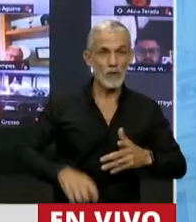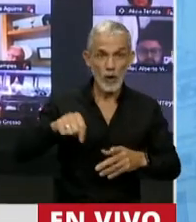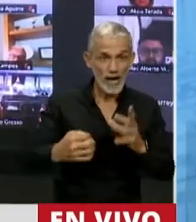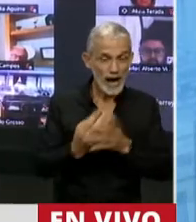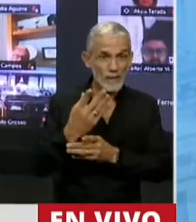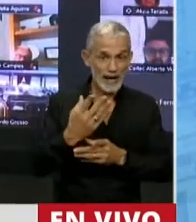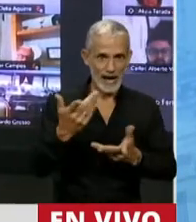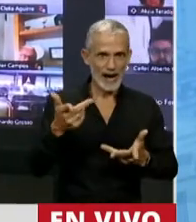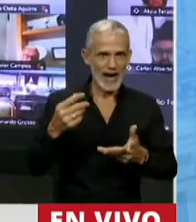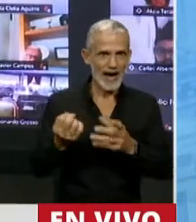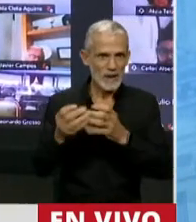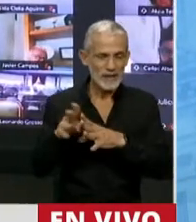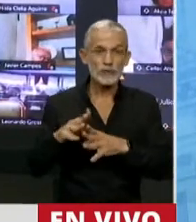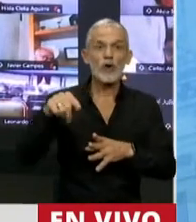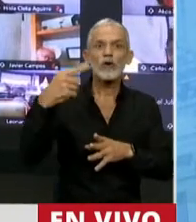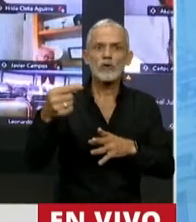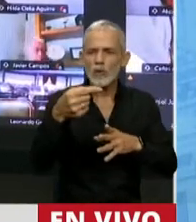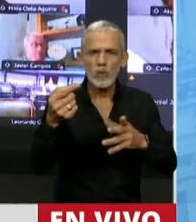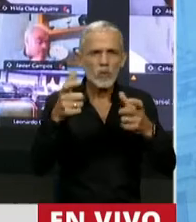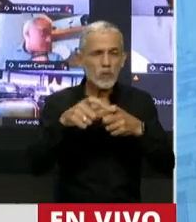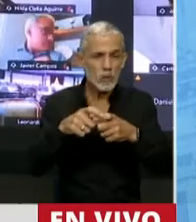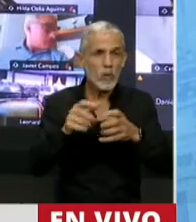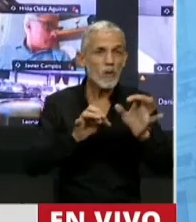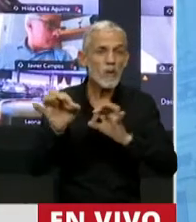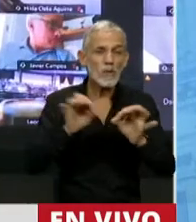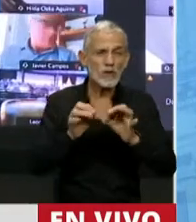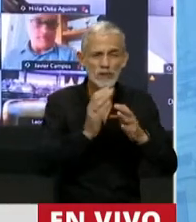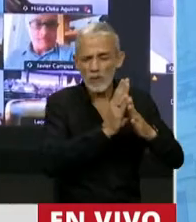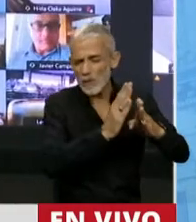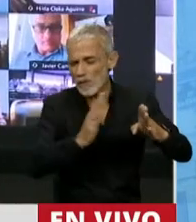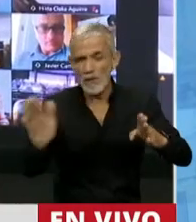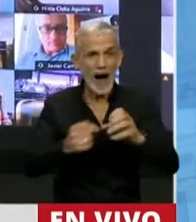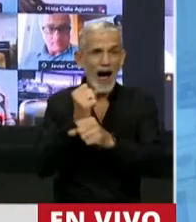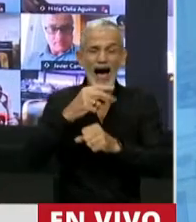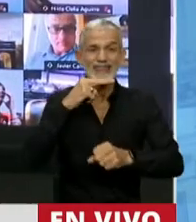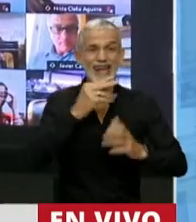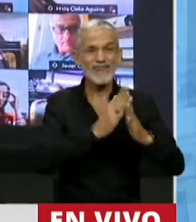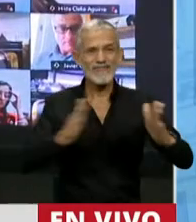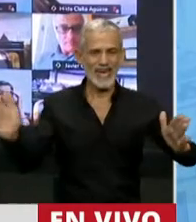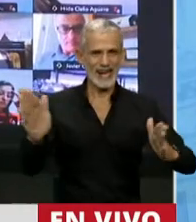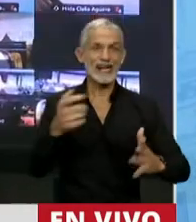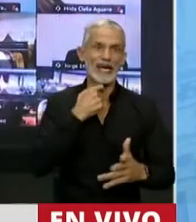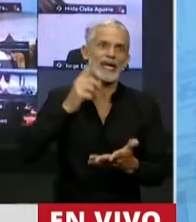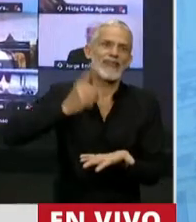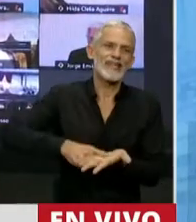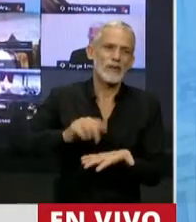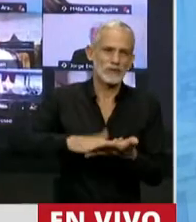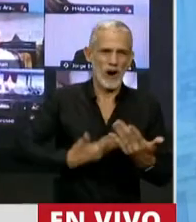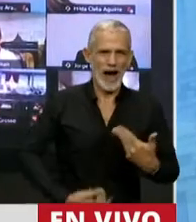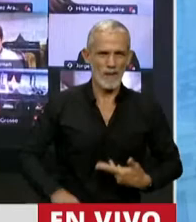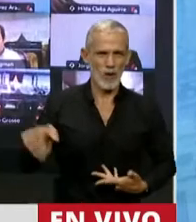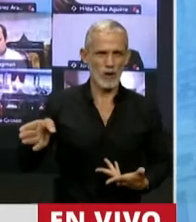mañana y el otro ocupa sin prácticamente dar un espacio libre, hasta el viernes cuando pretenden sacar el dictamen de aborto.